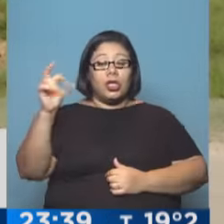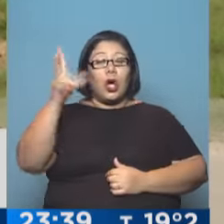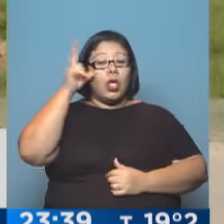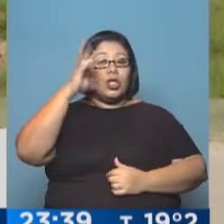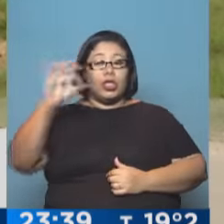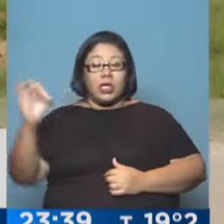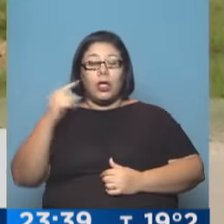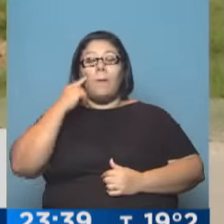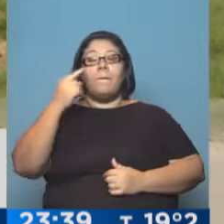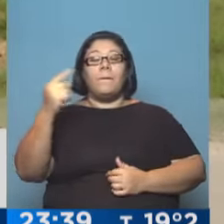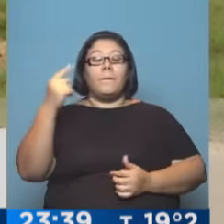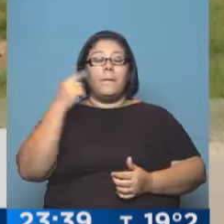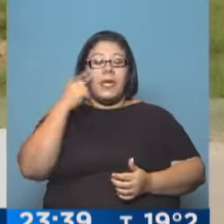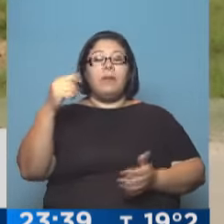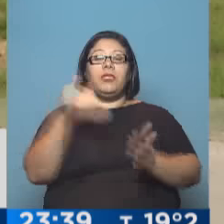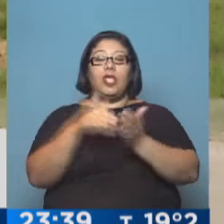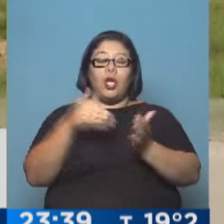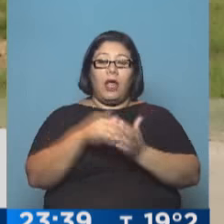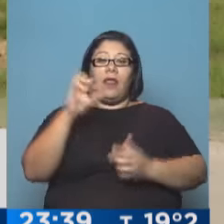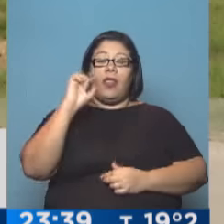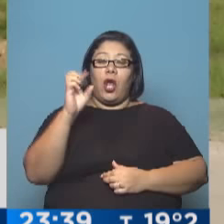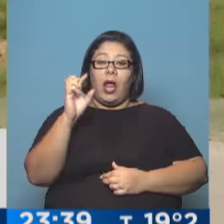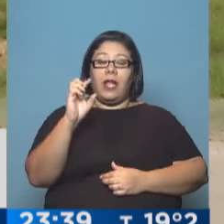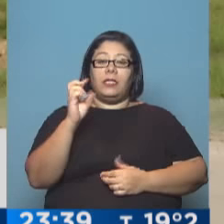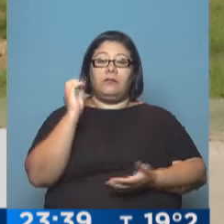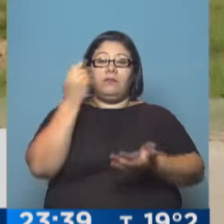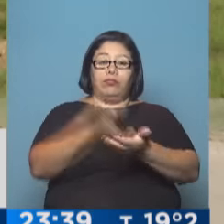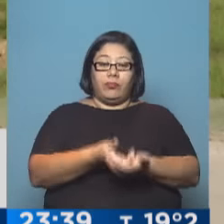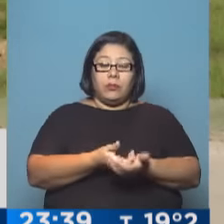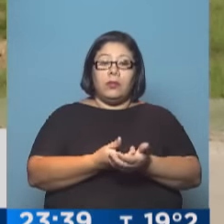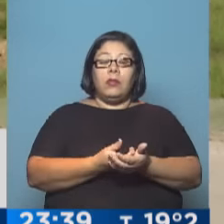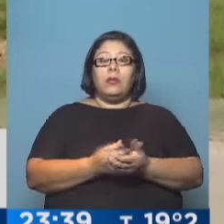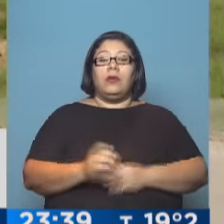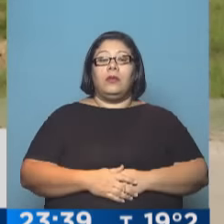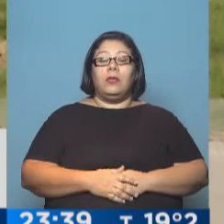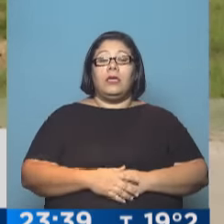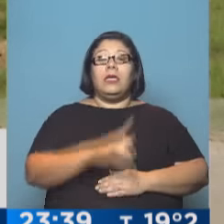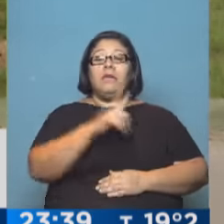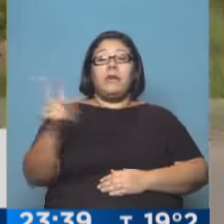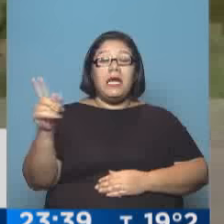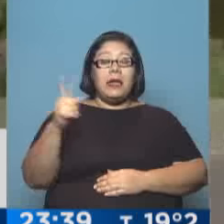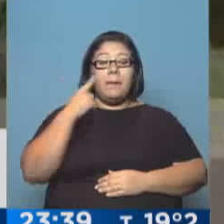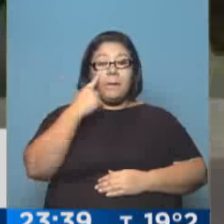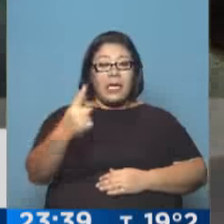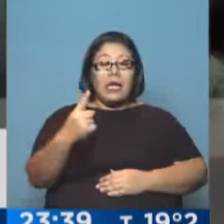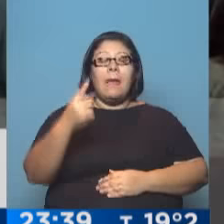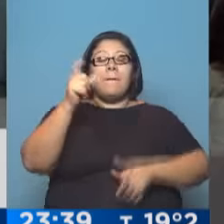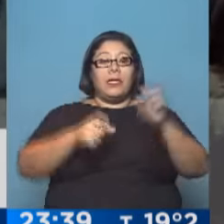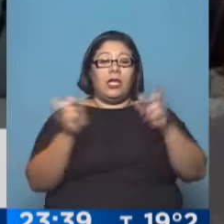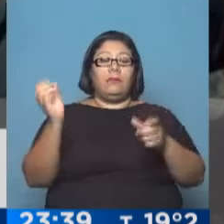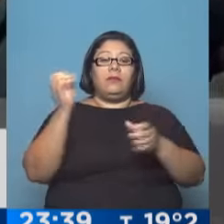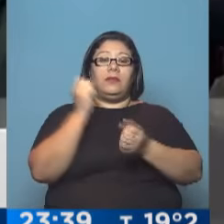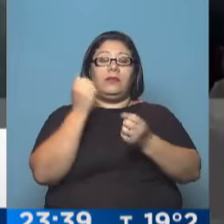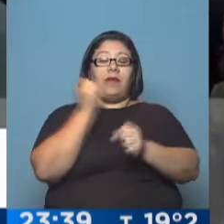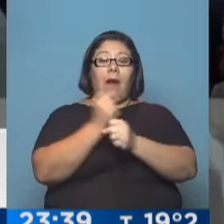creación de mil nuevos puestos de trabajo, aumentando su capacidad de producción automotriz en un 50%. En su discurso, el